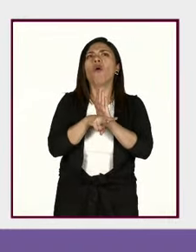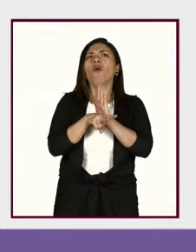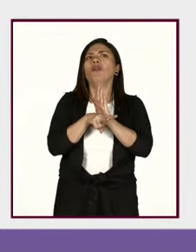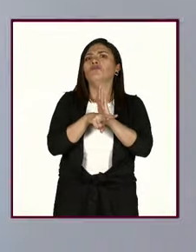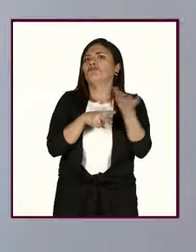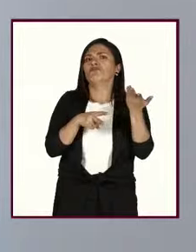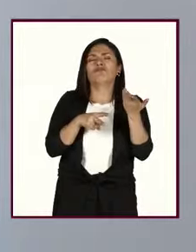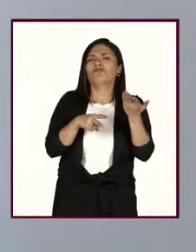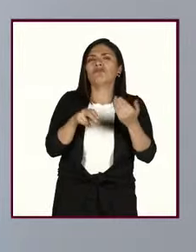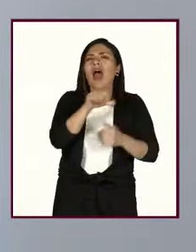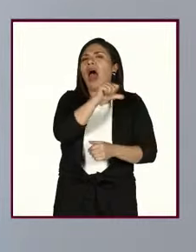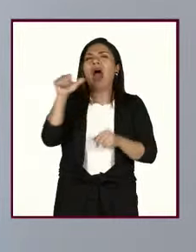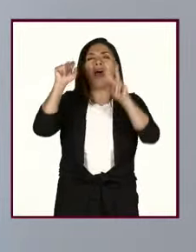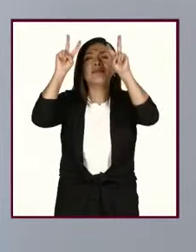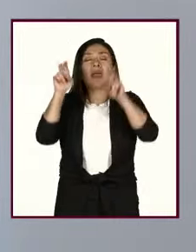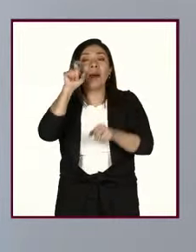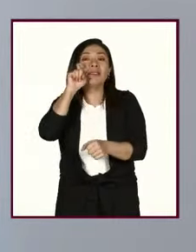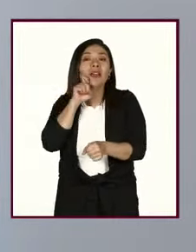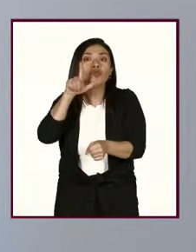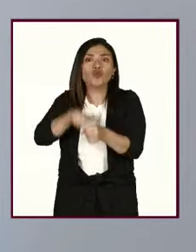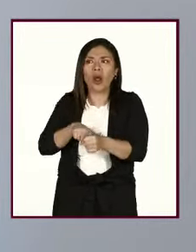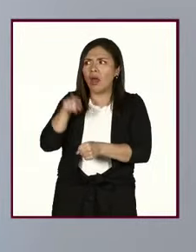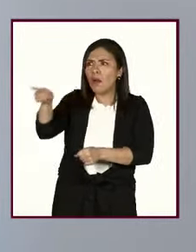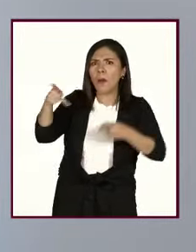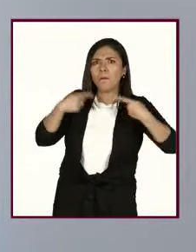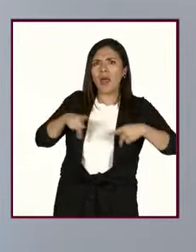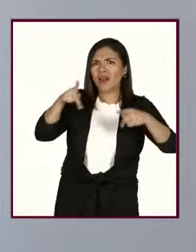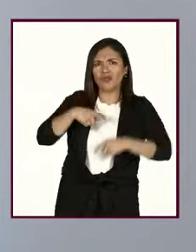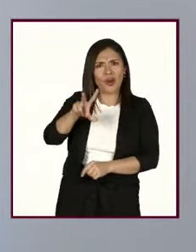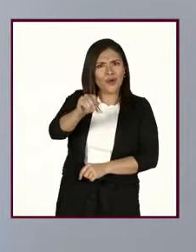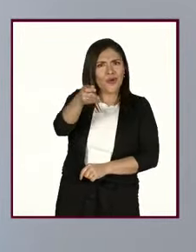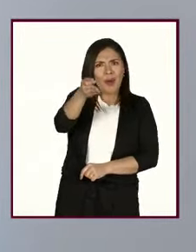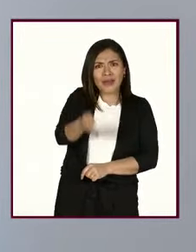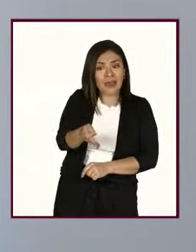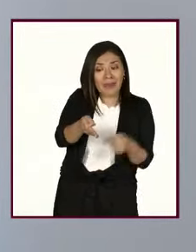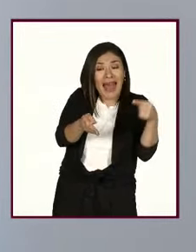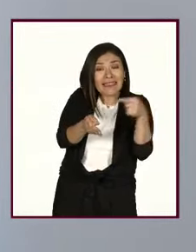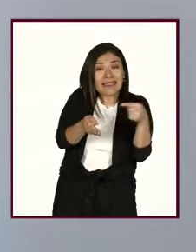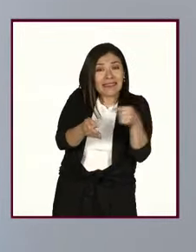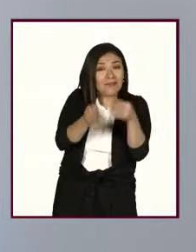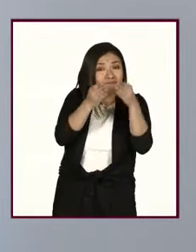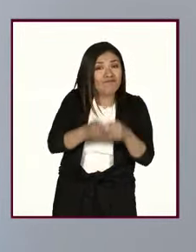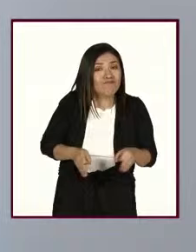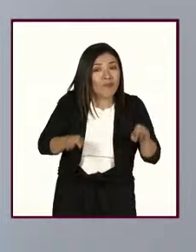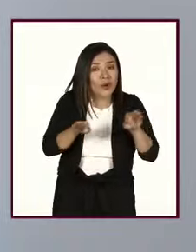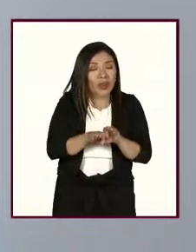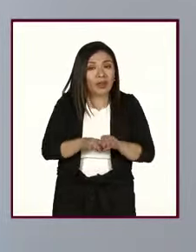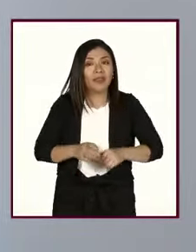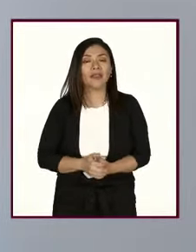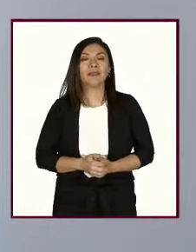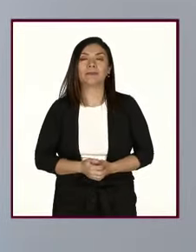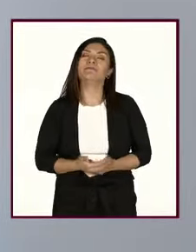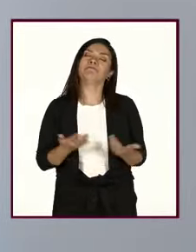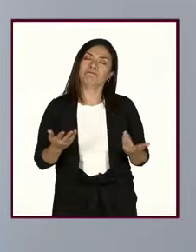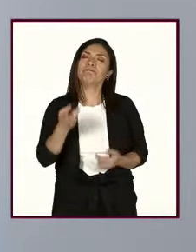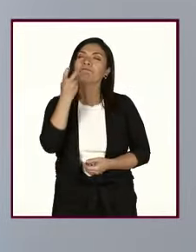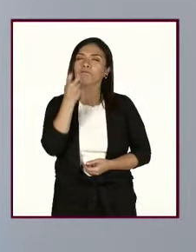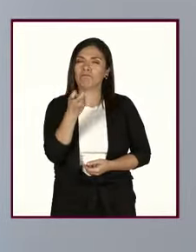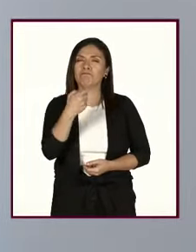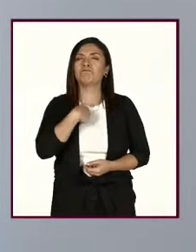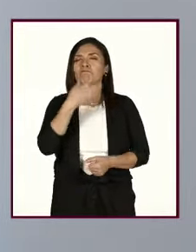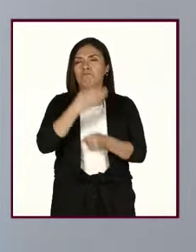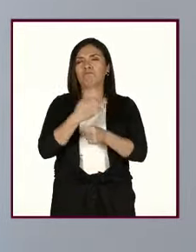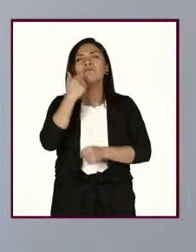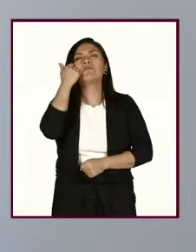situaciones sexuales sin el consentimiento de las personas y es muy yo quiero traer aquí